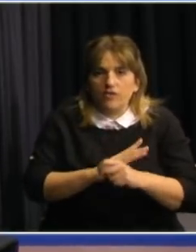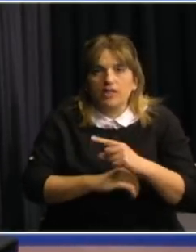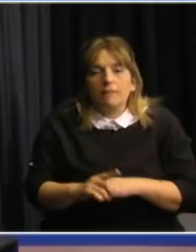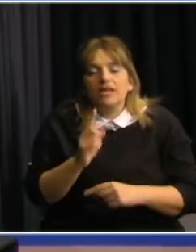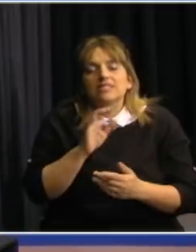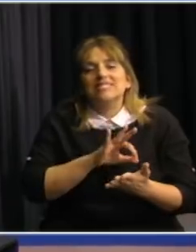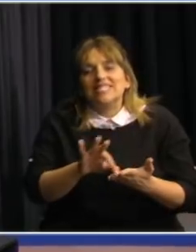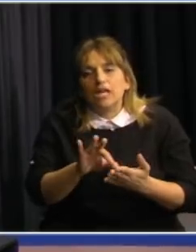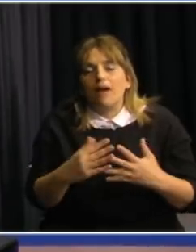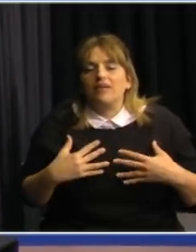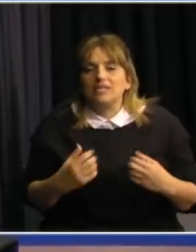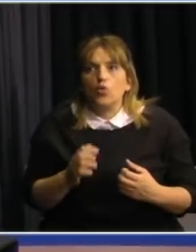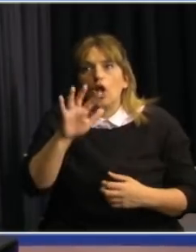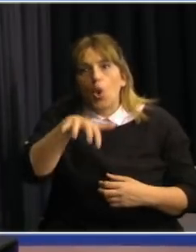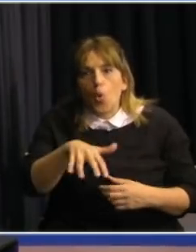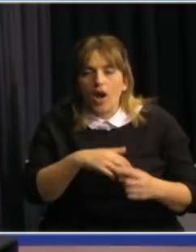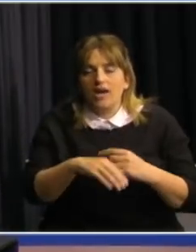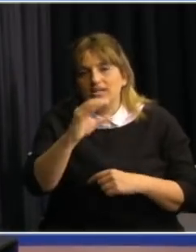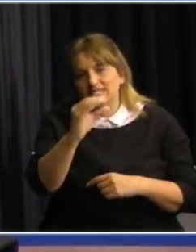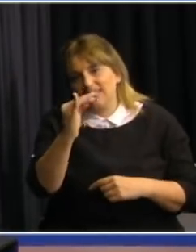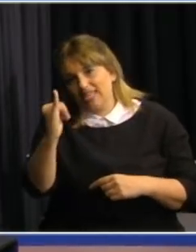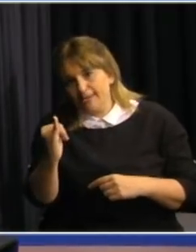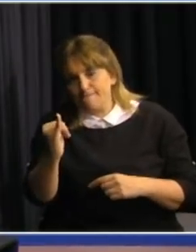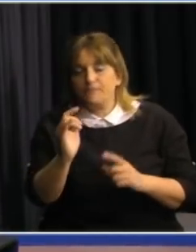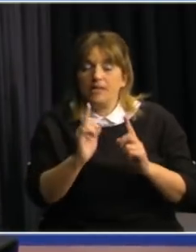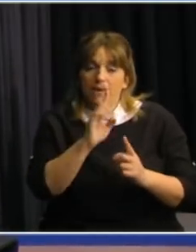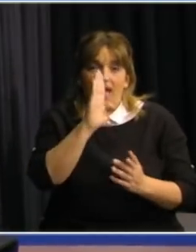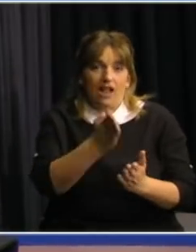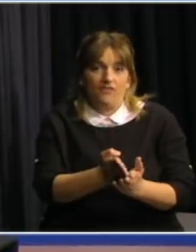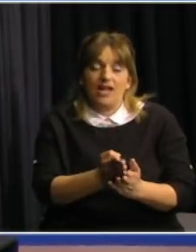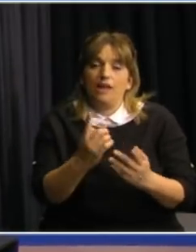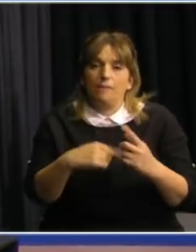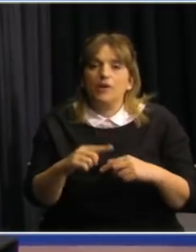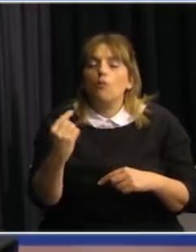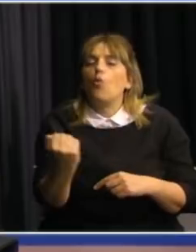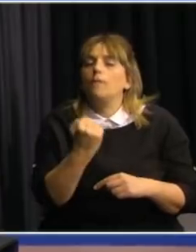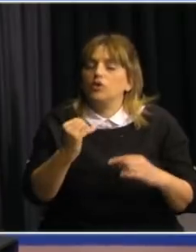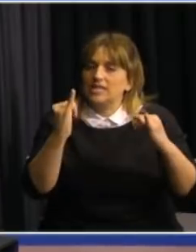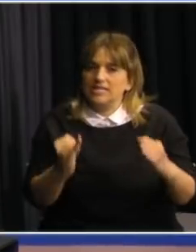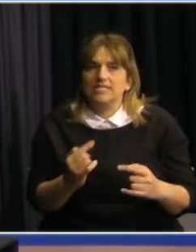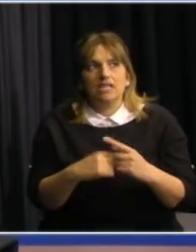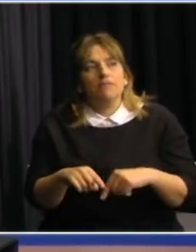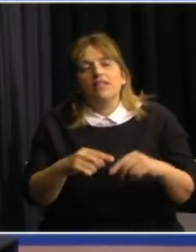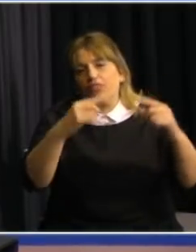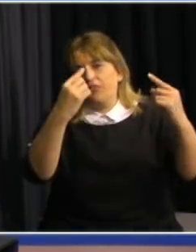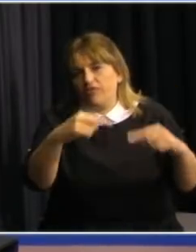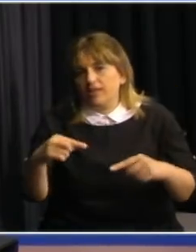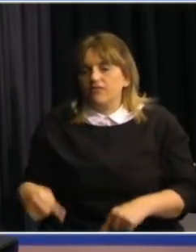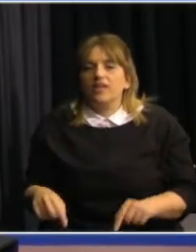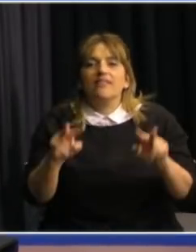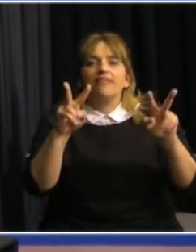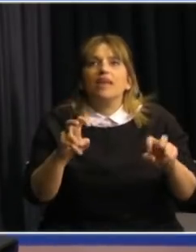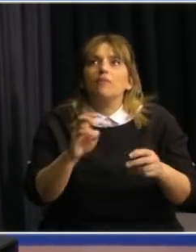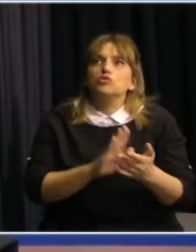salud y los centros de tratamiento intensivo y finalmente, pero no menos importantes, todos los temas relacionados al